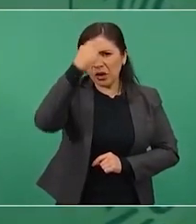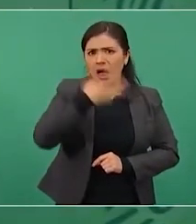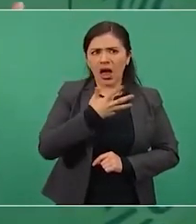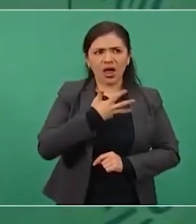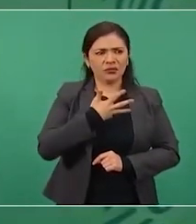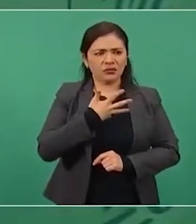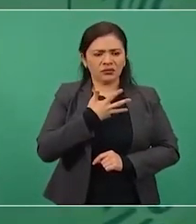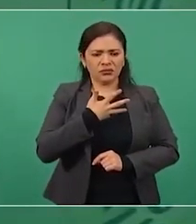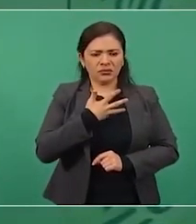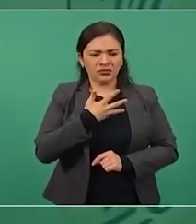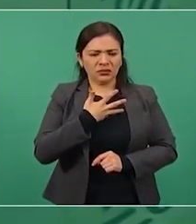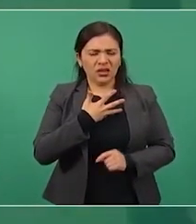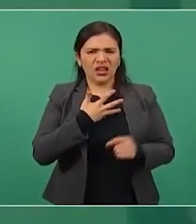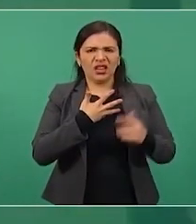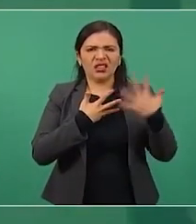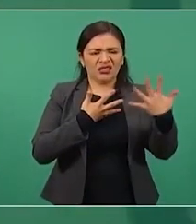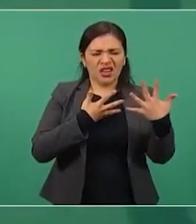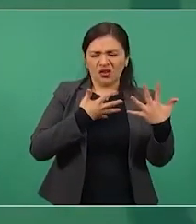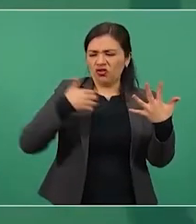votos contra cinco,